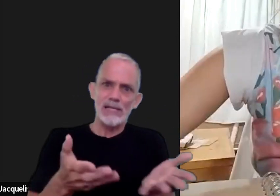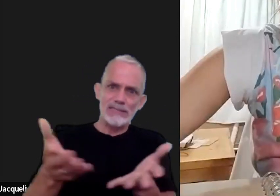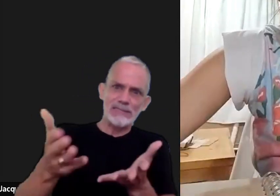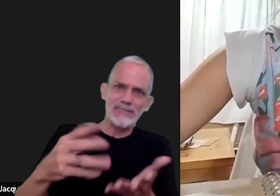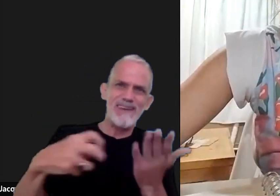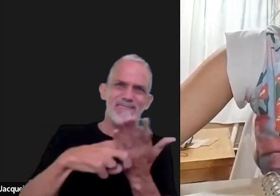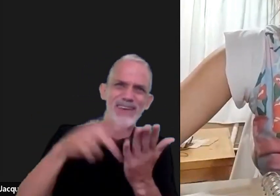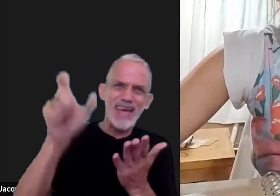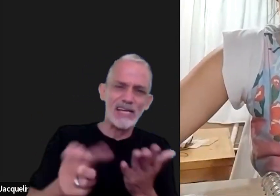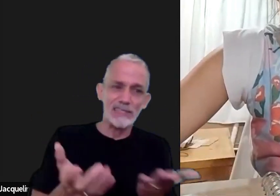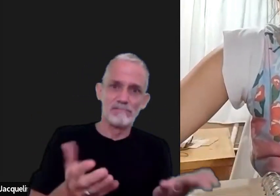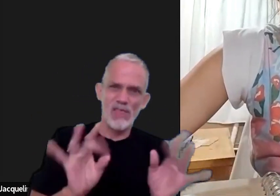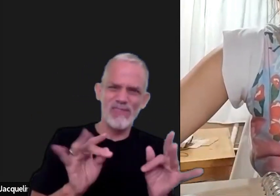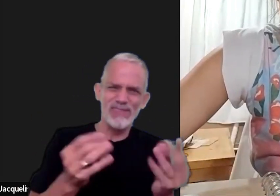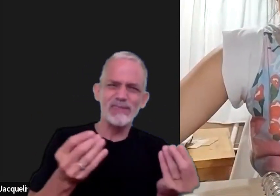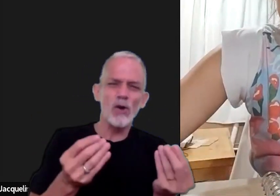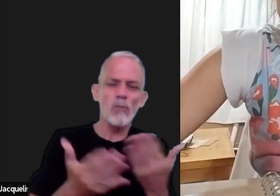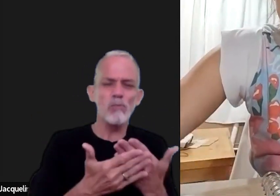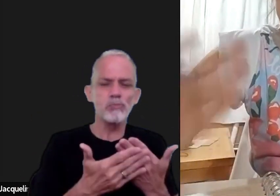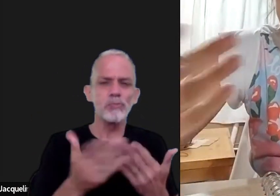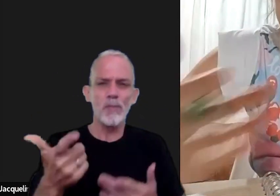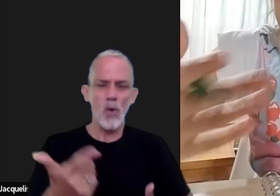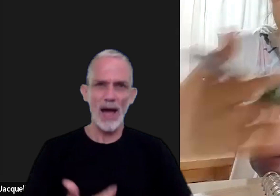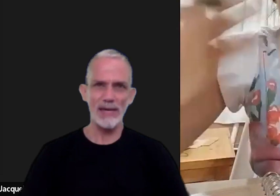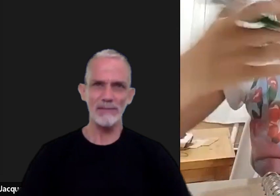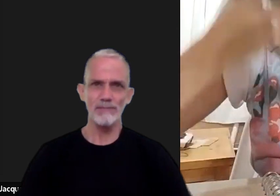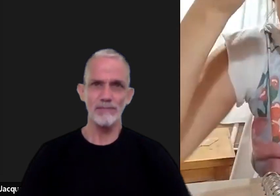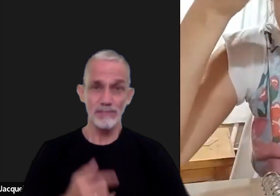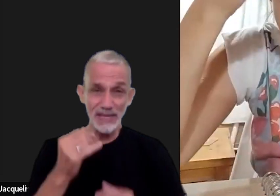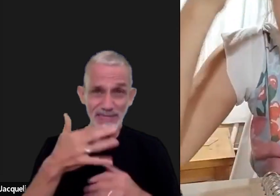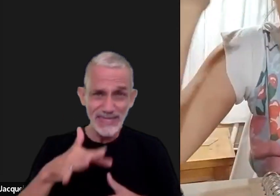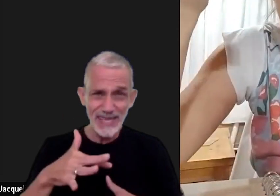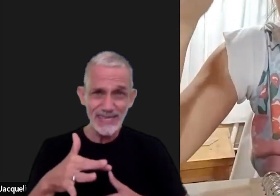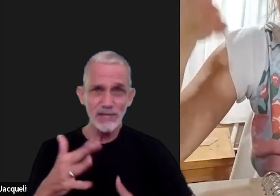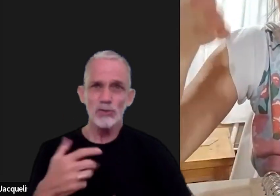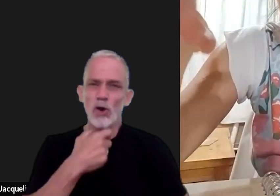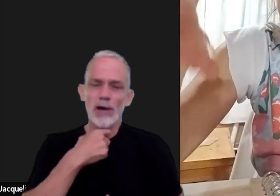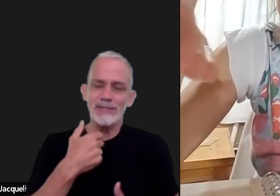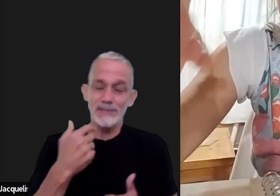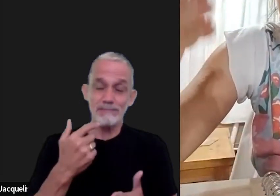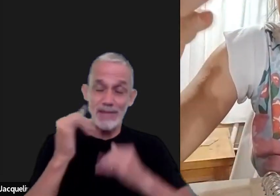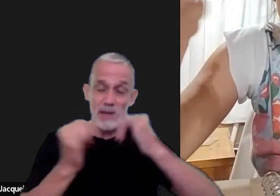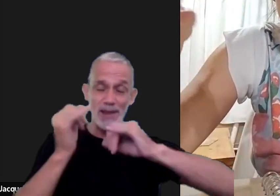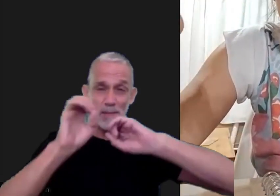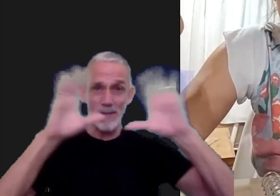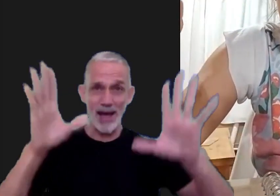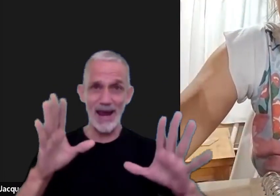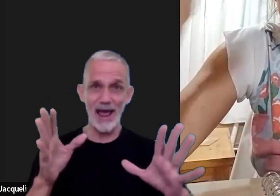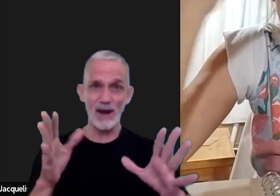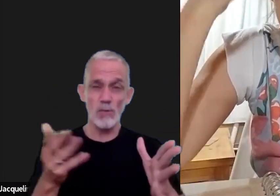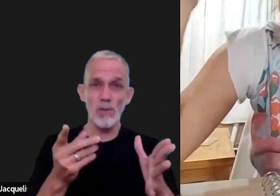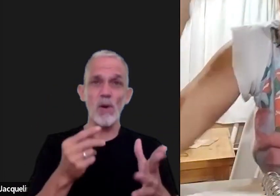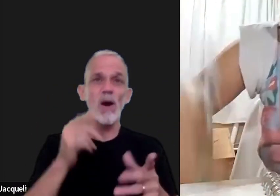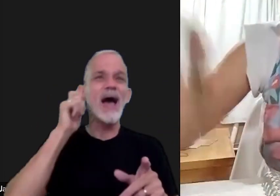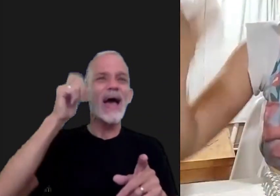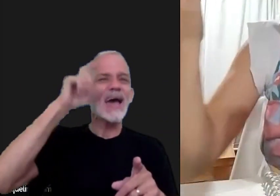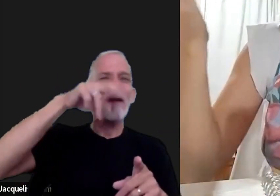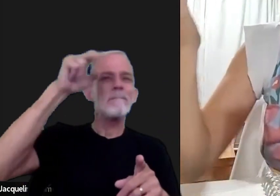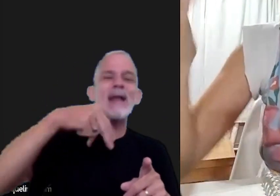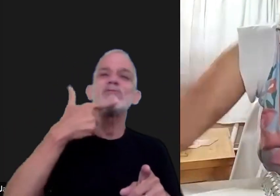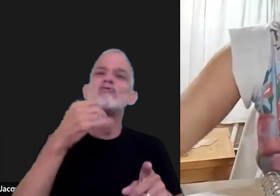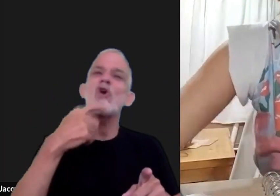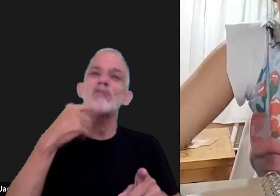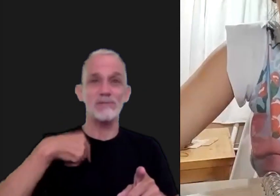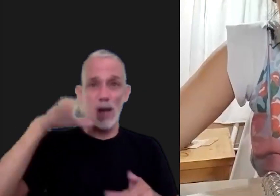al fiscalizador no sé si me explico como lo mencionó Germán Sosa se me vino a la